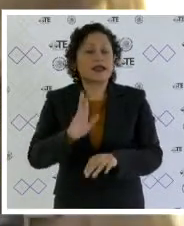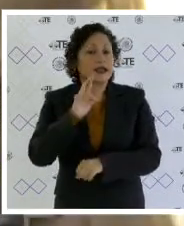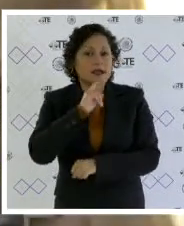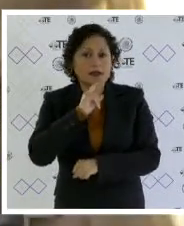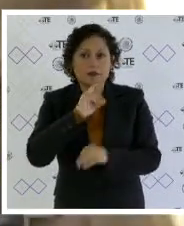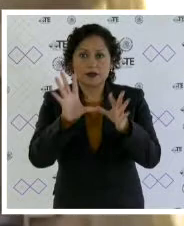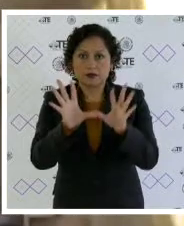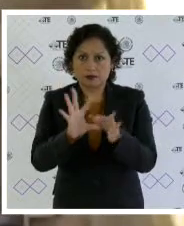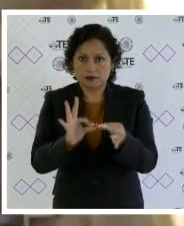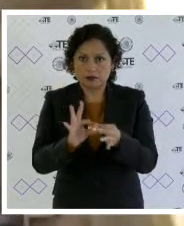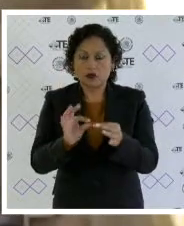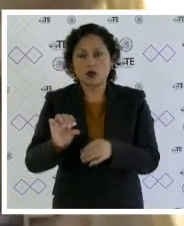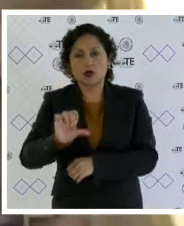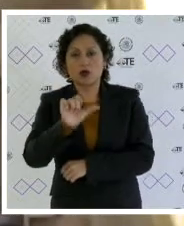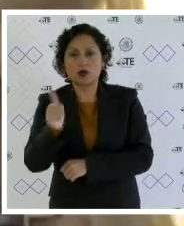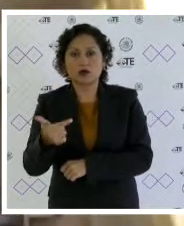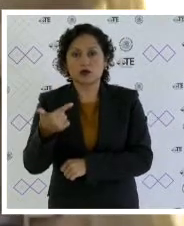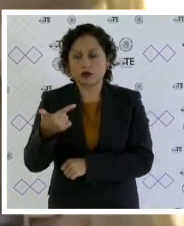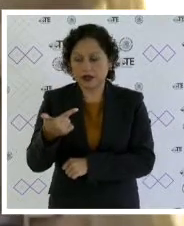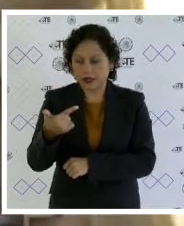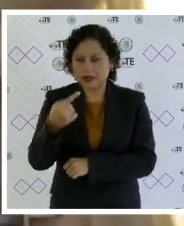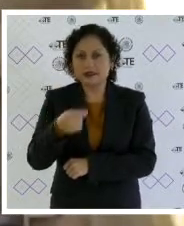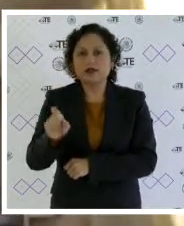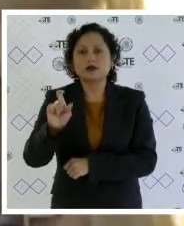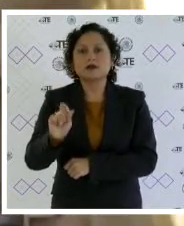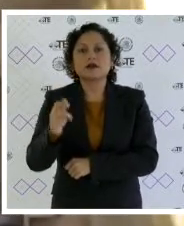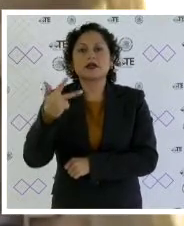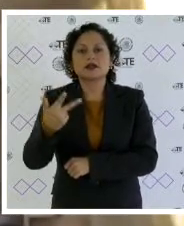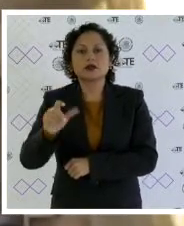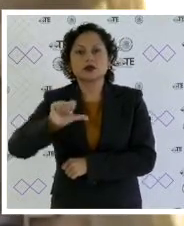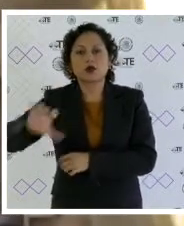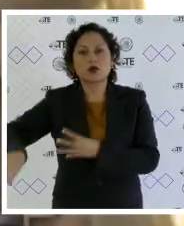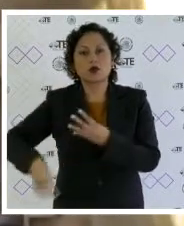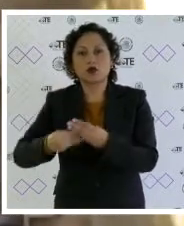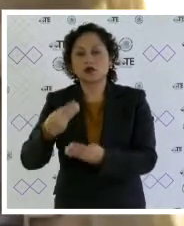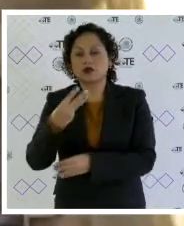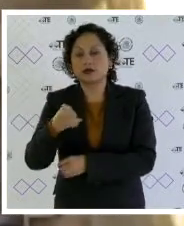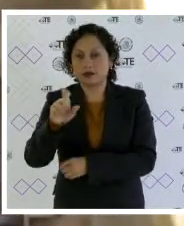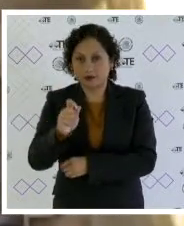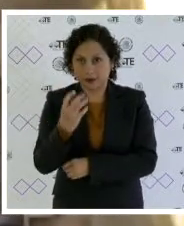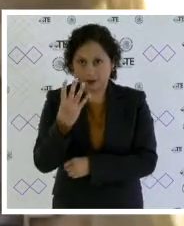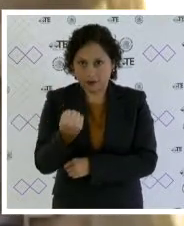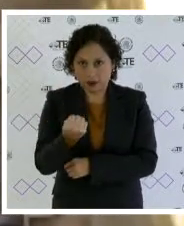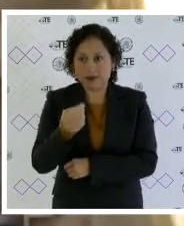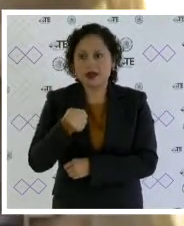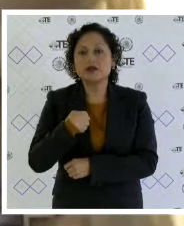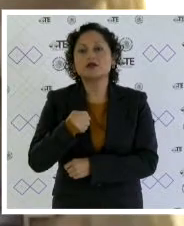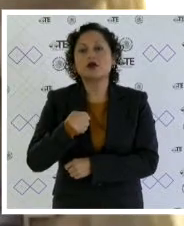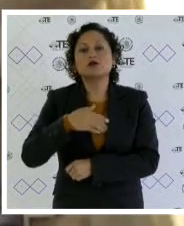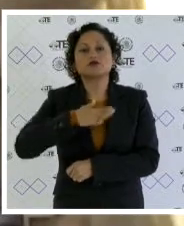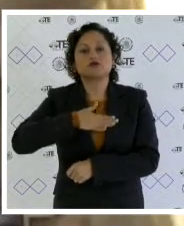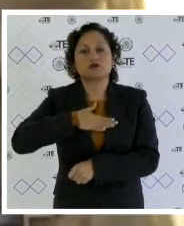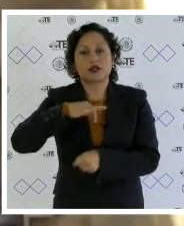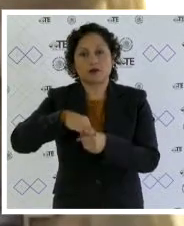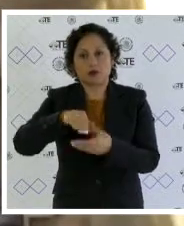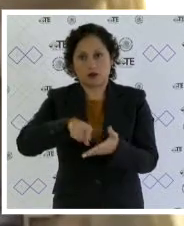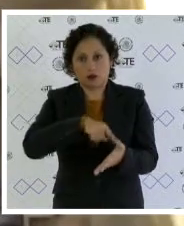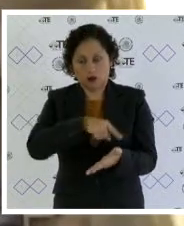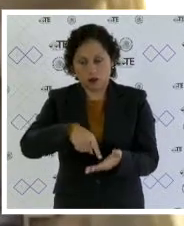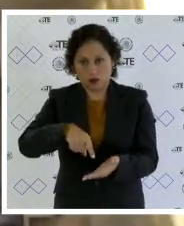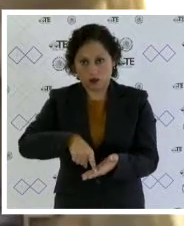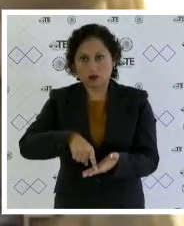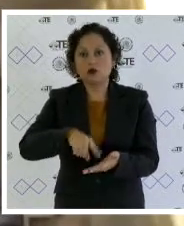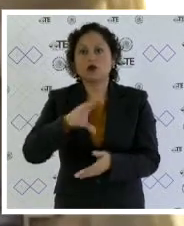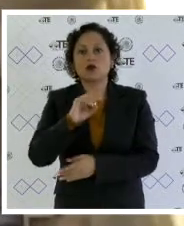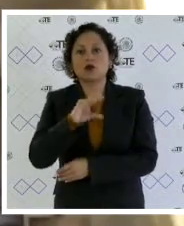respecto al GEL 128 perdón si 128 es acumulado que es el 329 donde yo emitiría un voto concurrente únicamente por